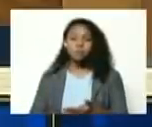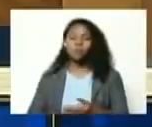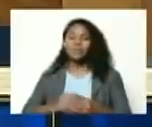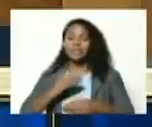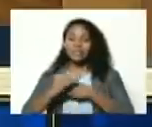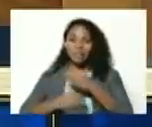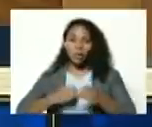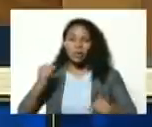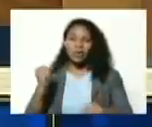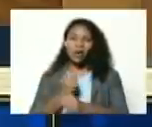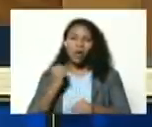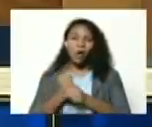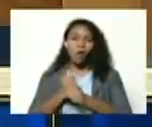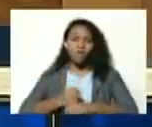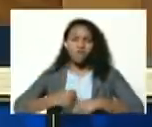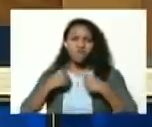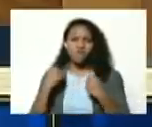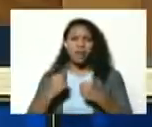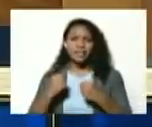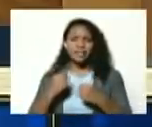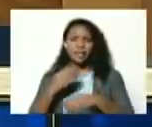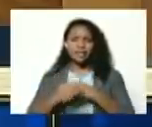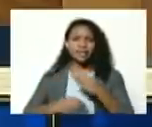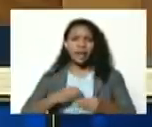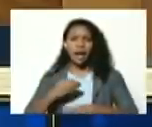echaron fuerza le echaron pichón